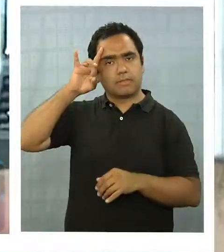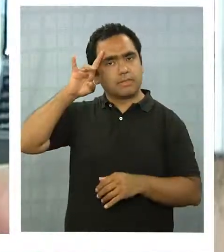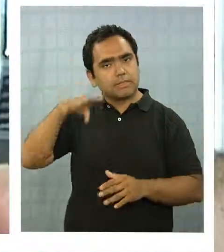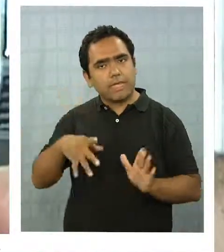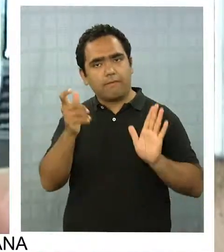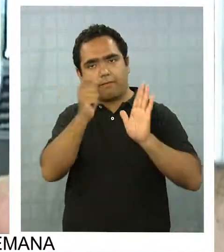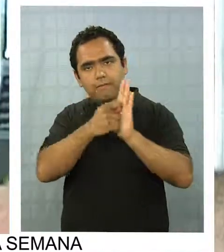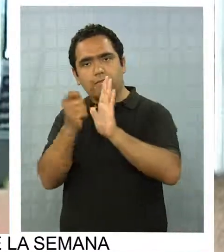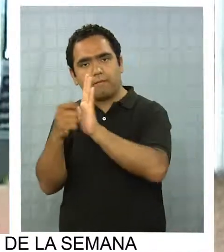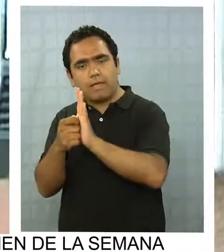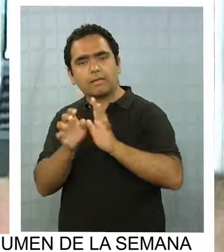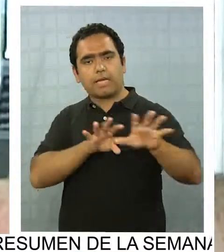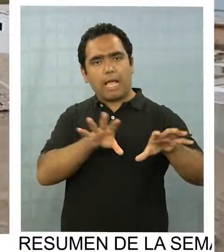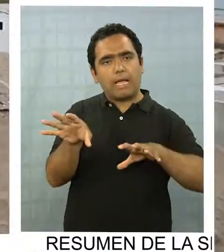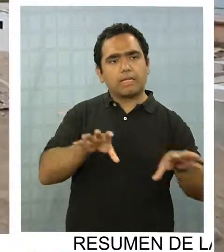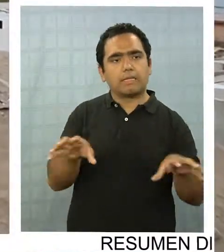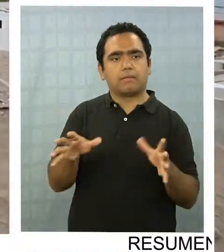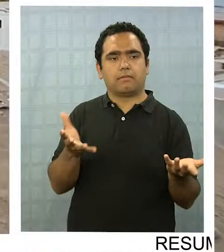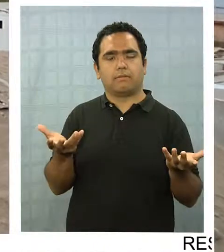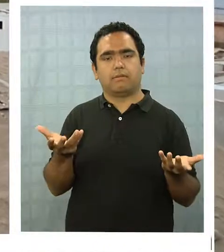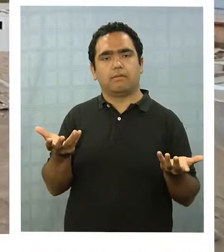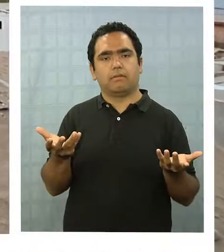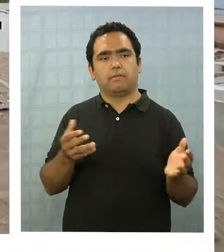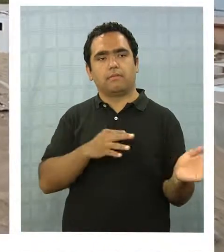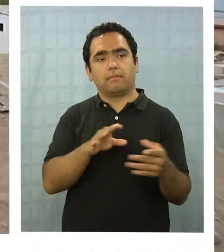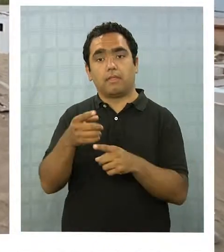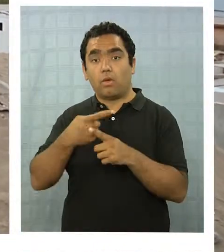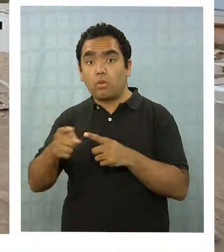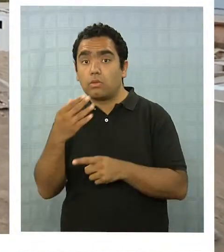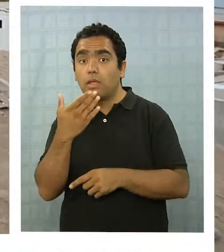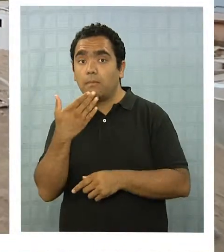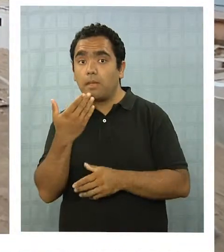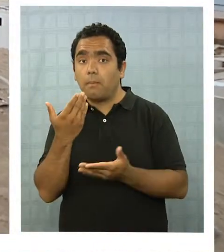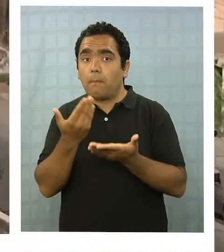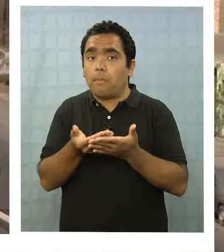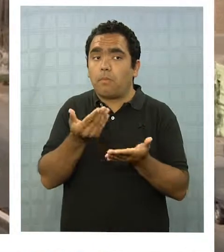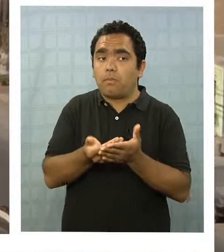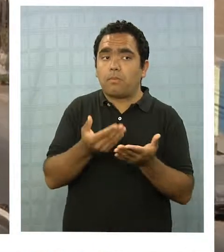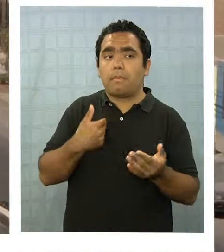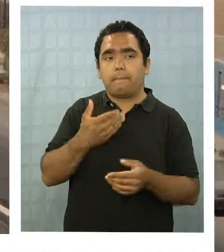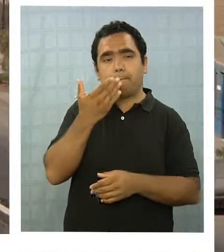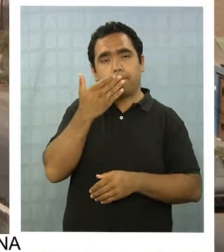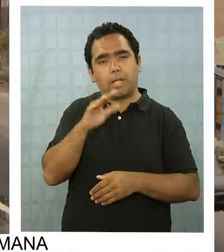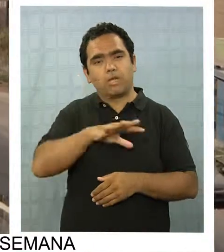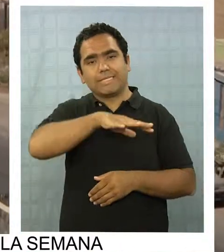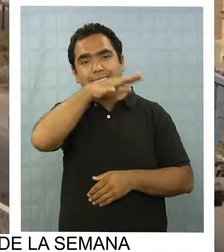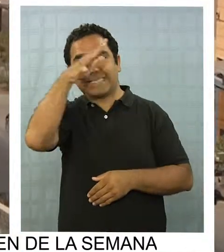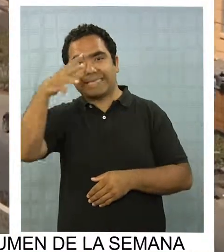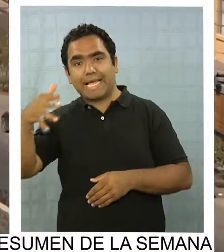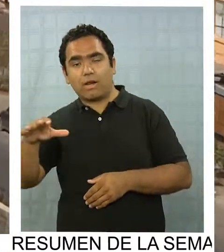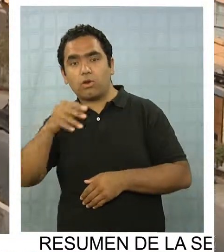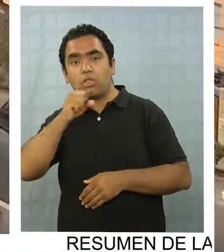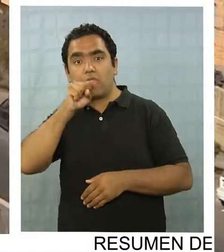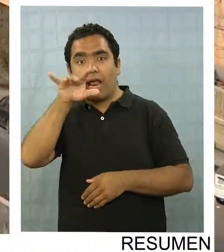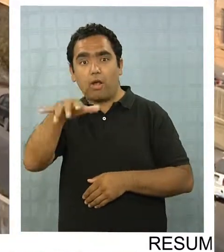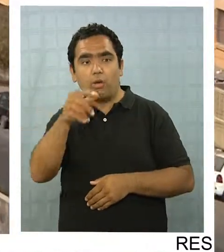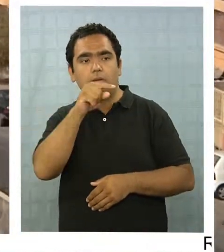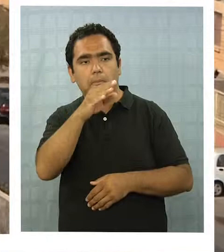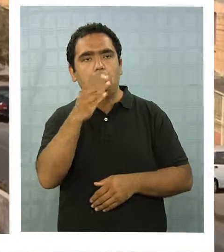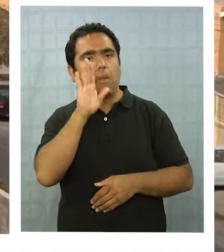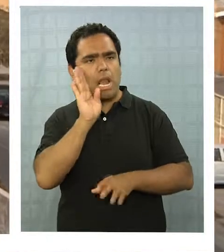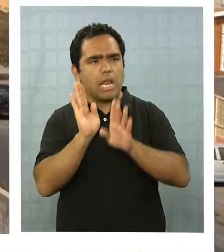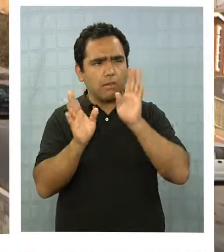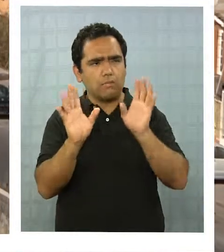va a venir a ver el evento, porque hay gente que lo sigue. Otros proponen mejorar el borde del Cerro Dragón con la ciudad y así